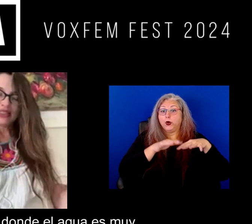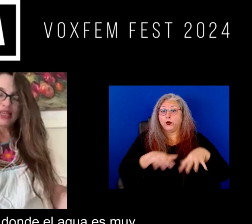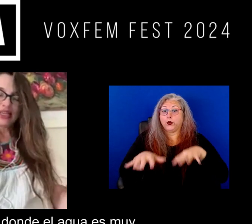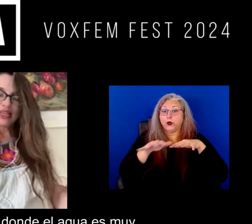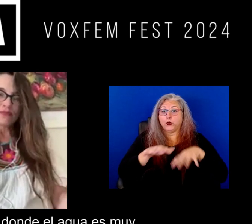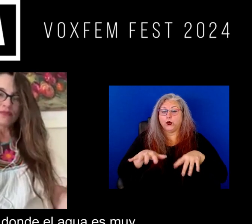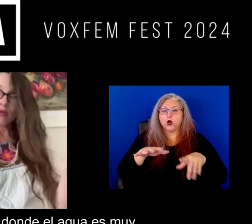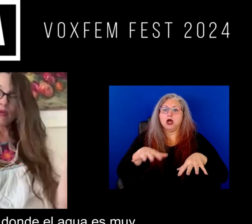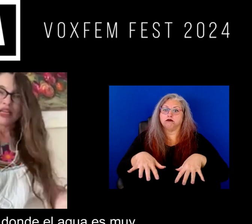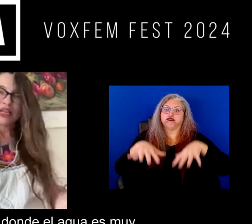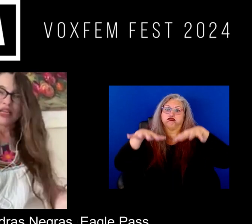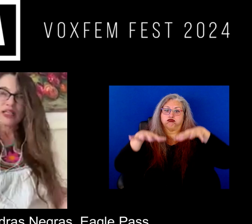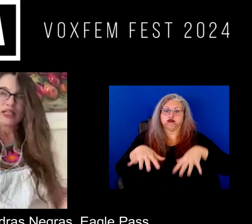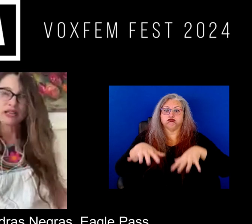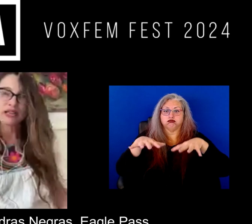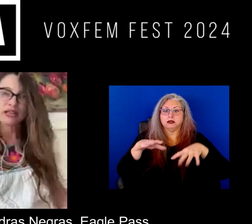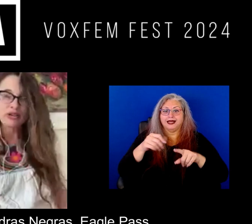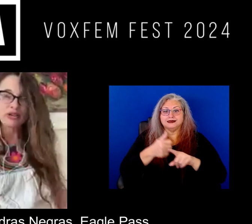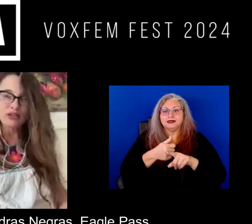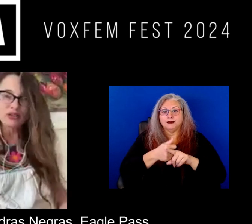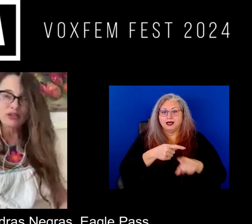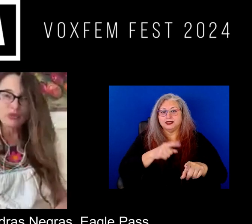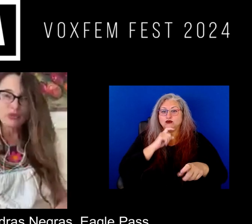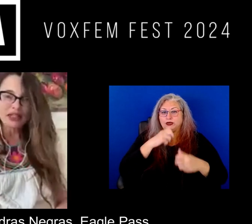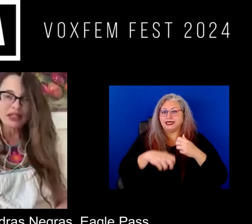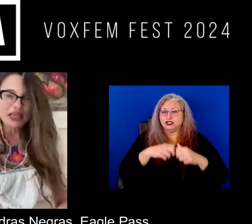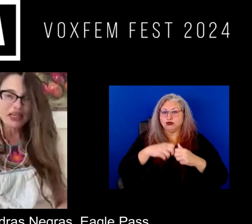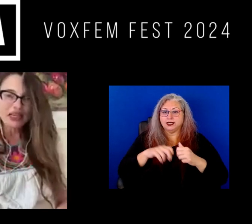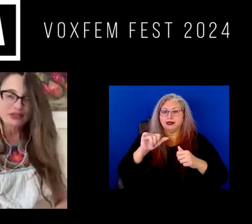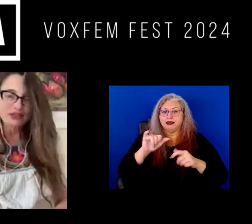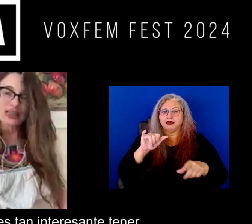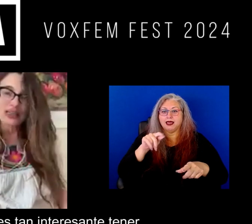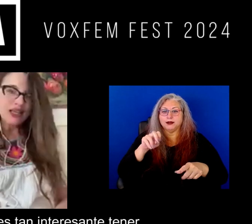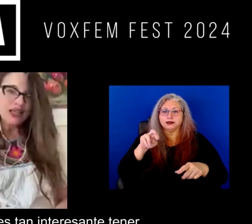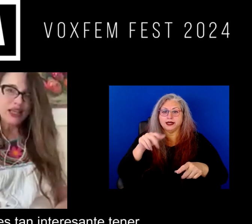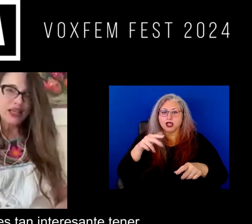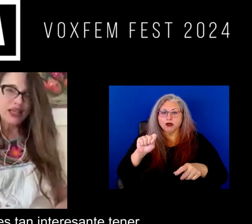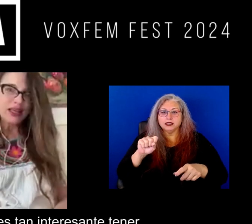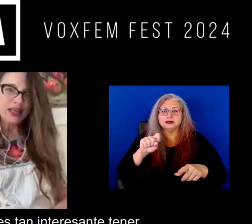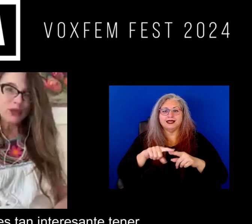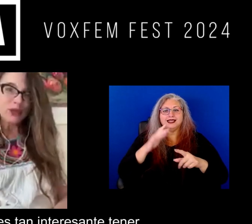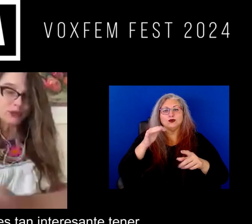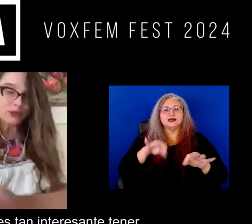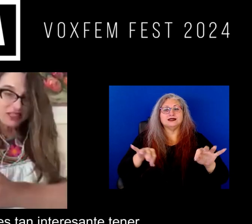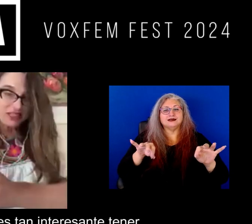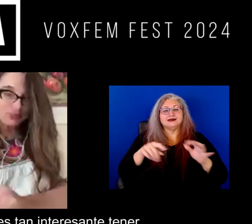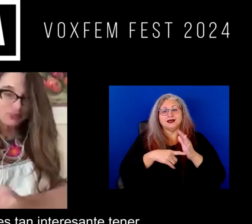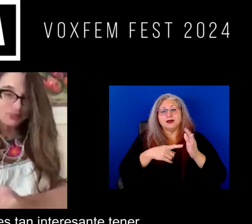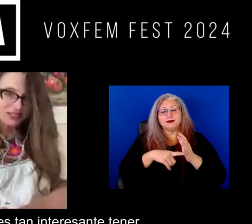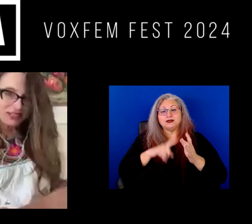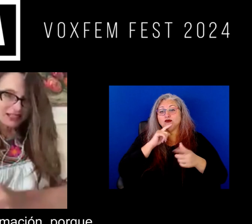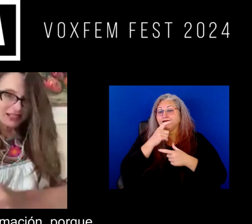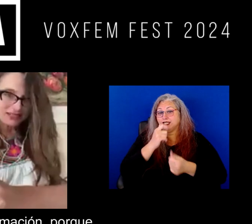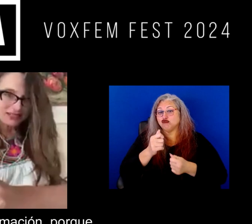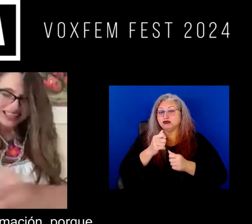sube muchísimo y donde el agua es muy tradicional como piedras negras y glepas y por eso a veces es tan